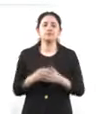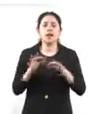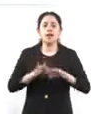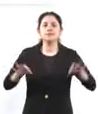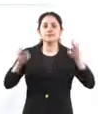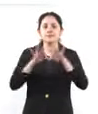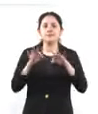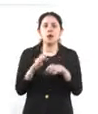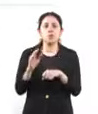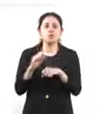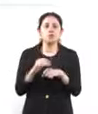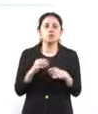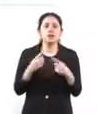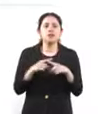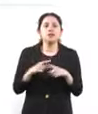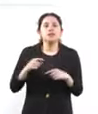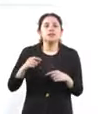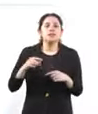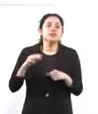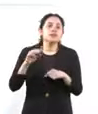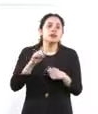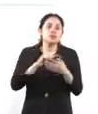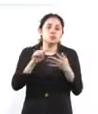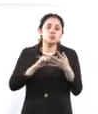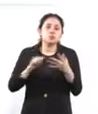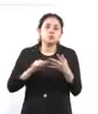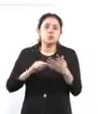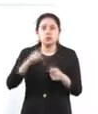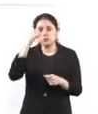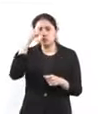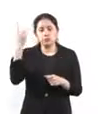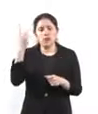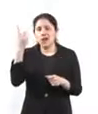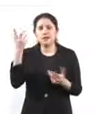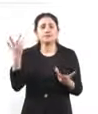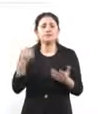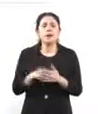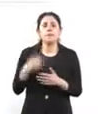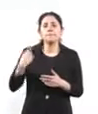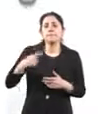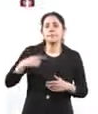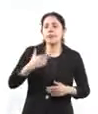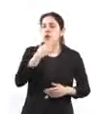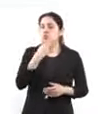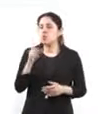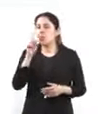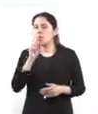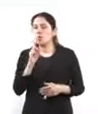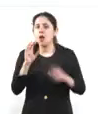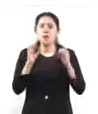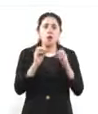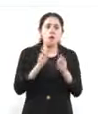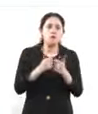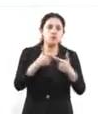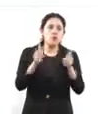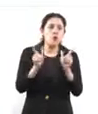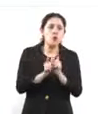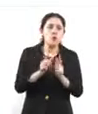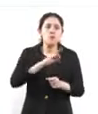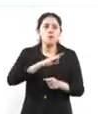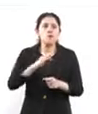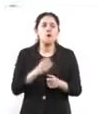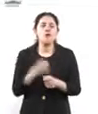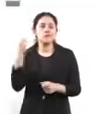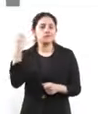totalmente a un artista, a una compañía productora independiente, pues, poder hacer difusión de esos eventos, que